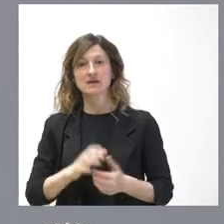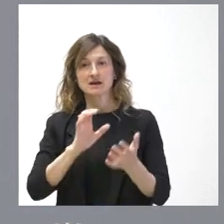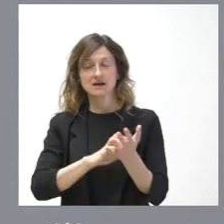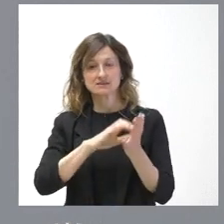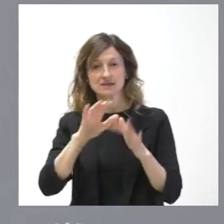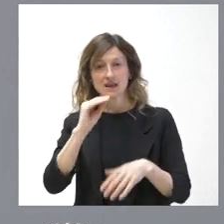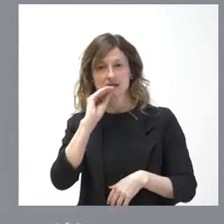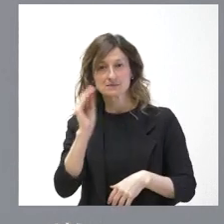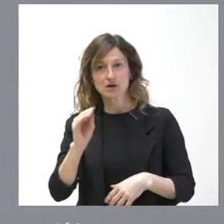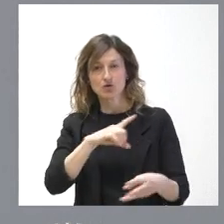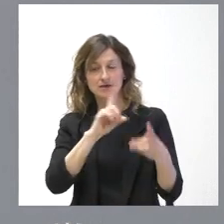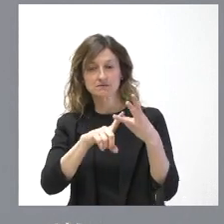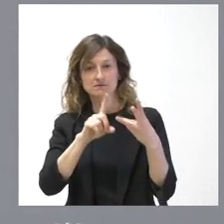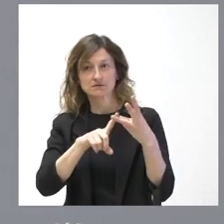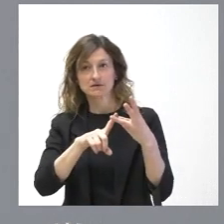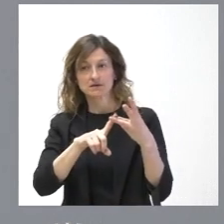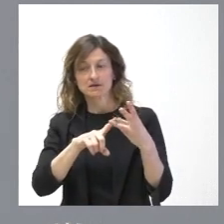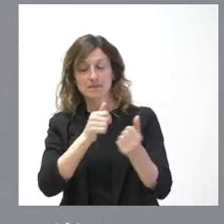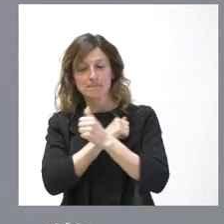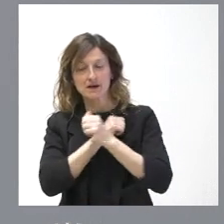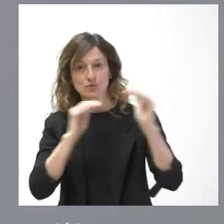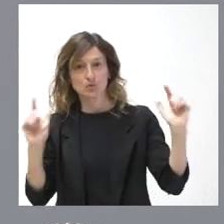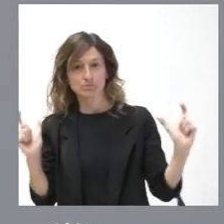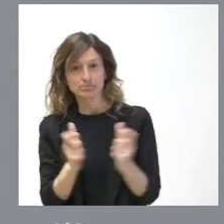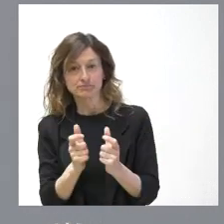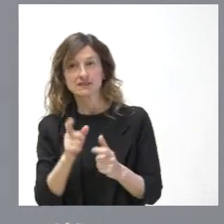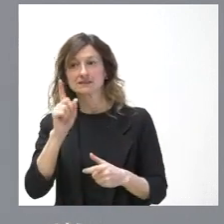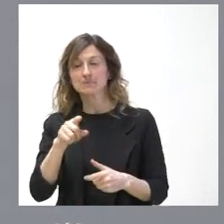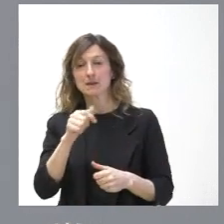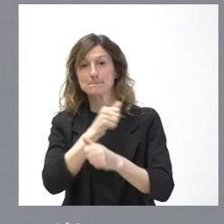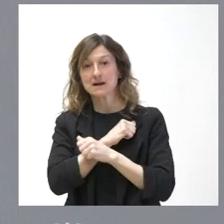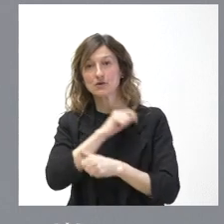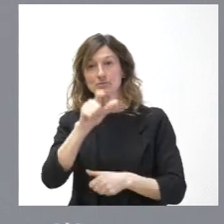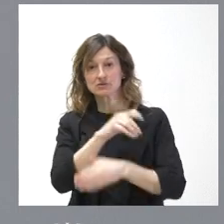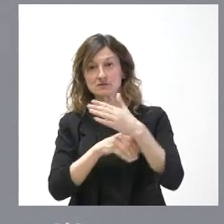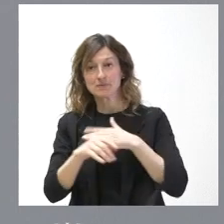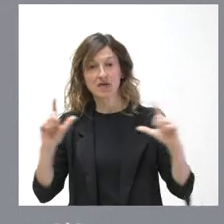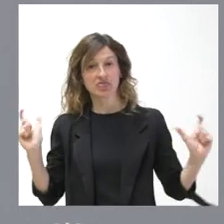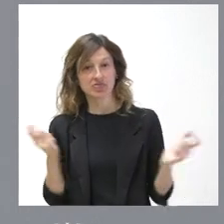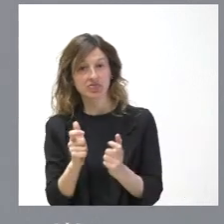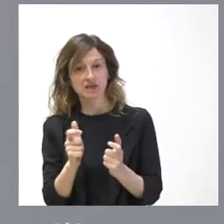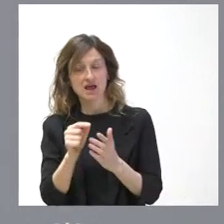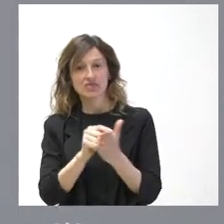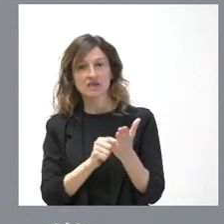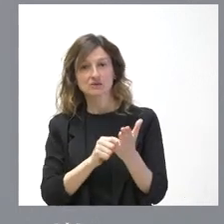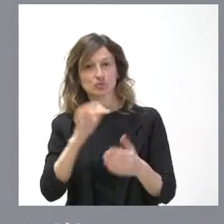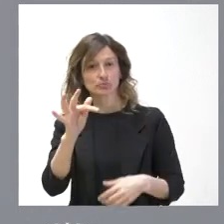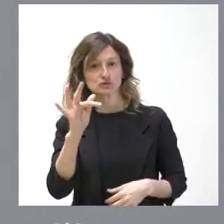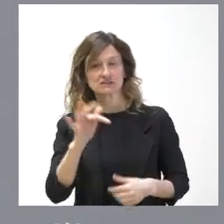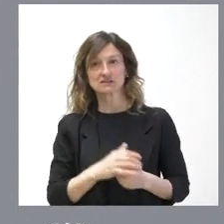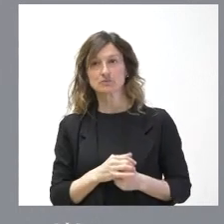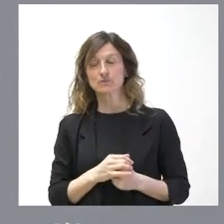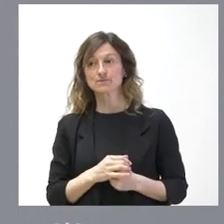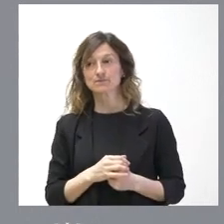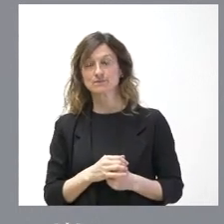comunidades autónomas de España, no solamente en Bajada del Paro General, sino en Bajada del Paro para las personas con discapacidad es un dato ciertamente positivo. Desde aquí,